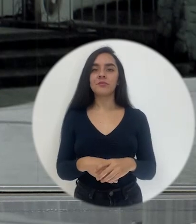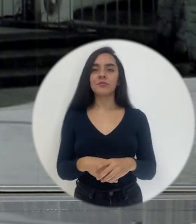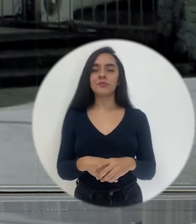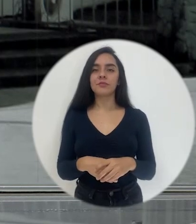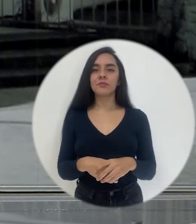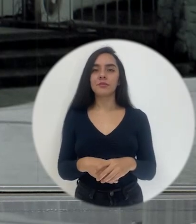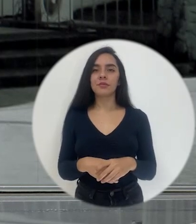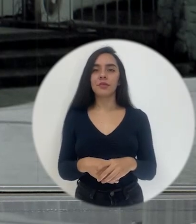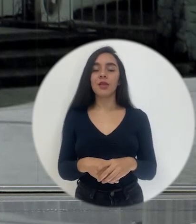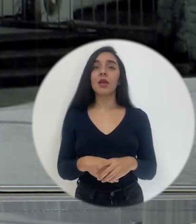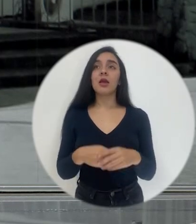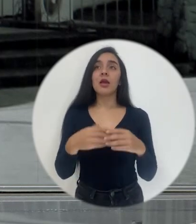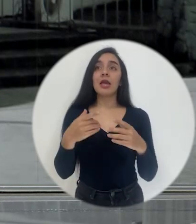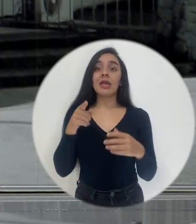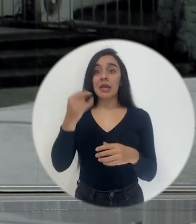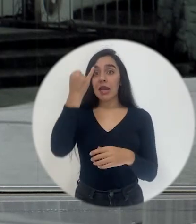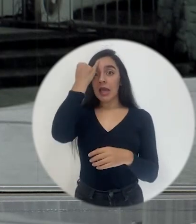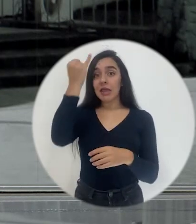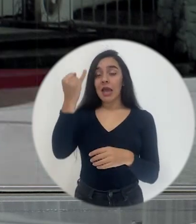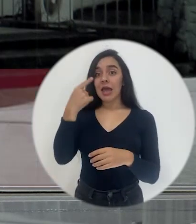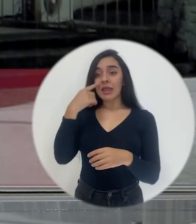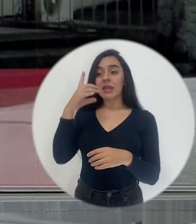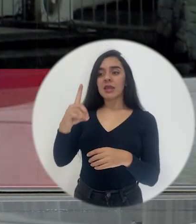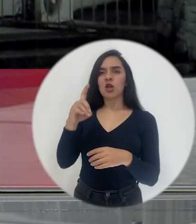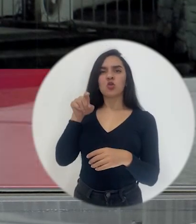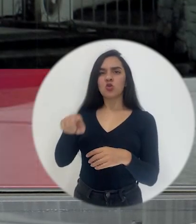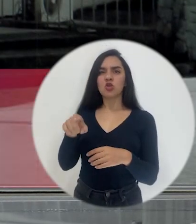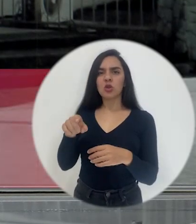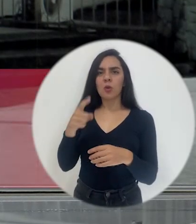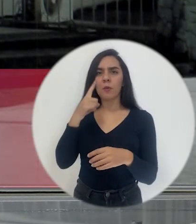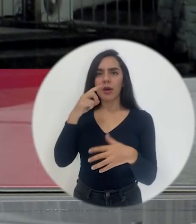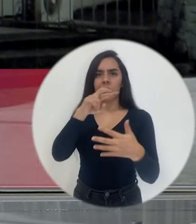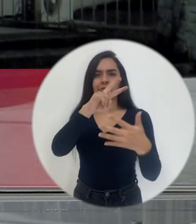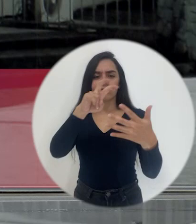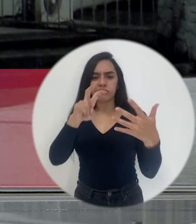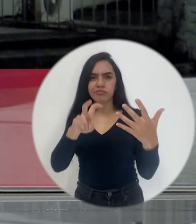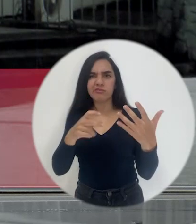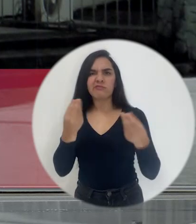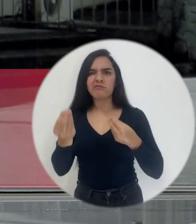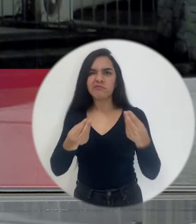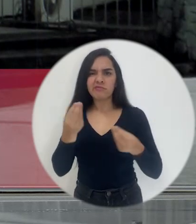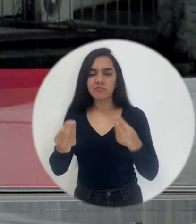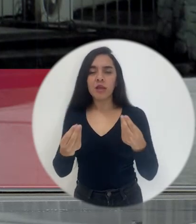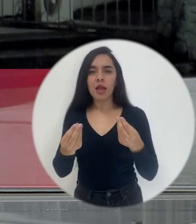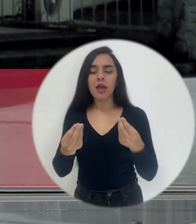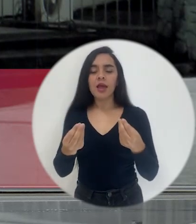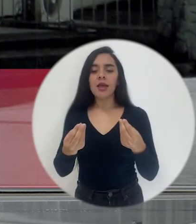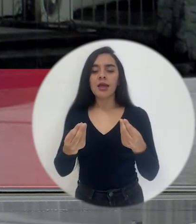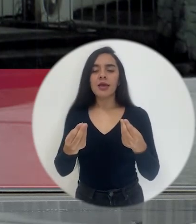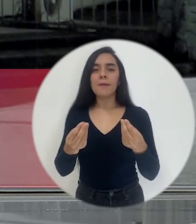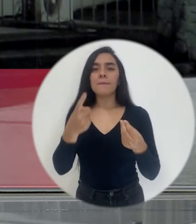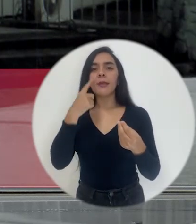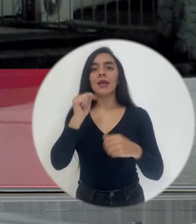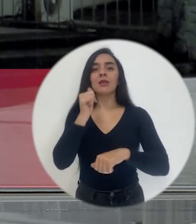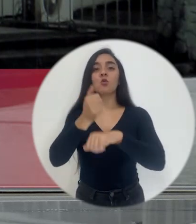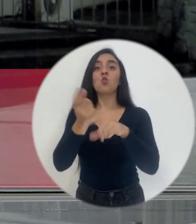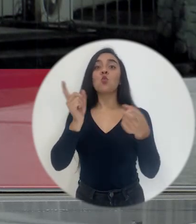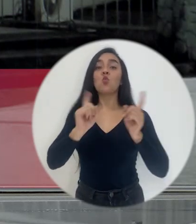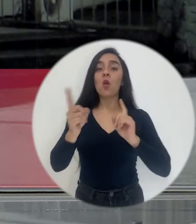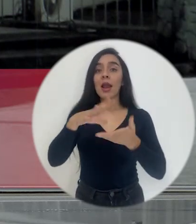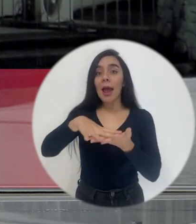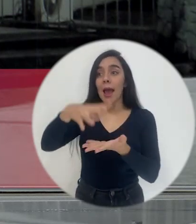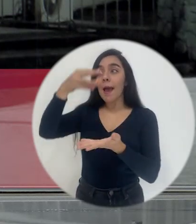la idea de estas era poder determinar qué